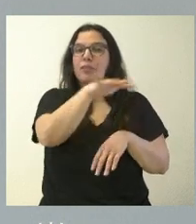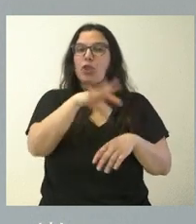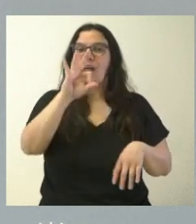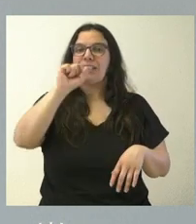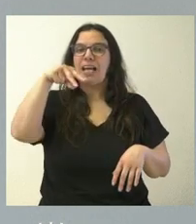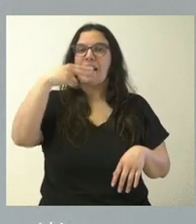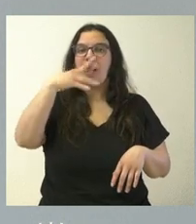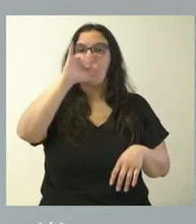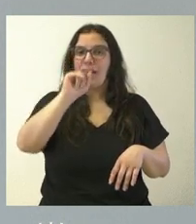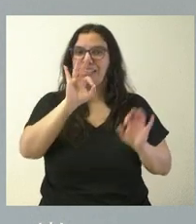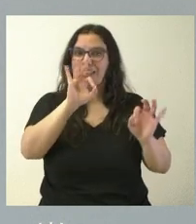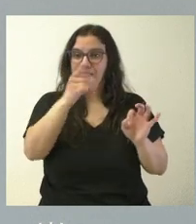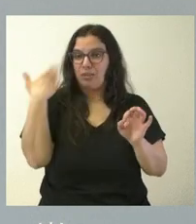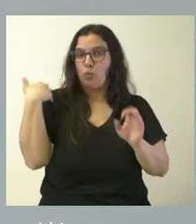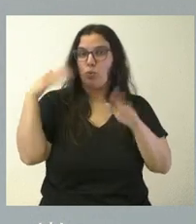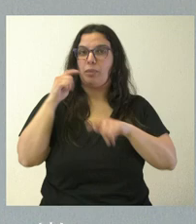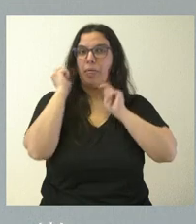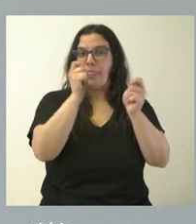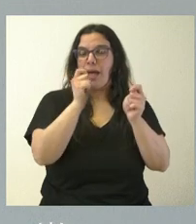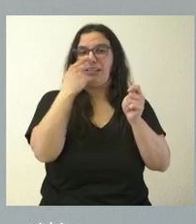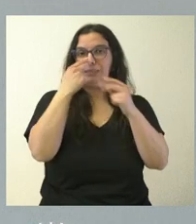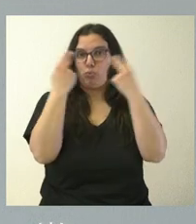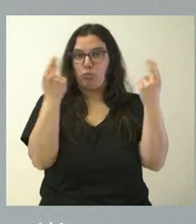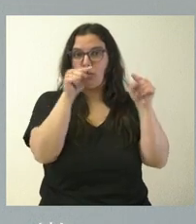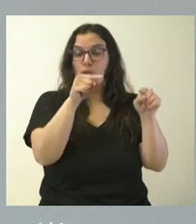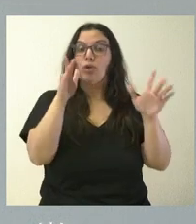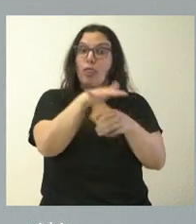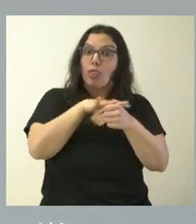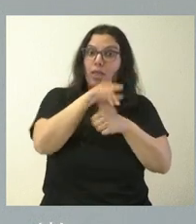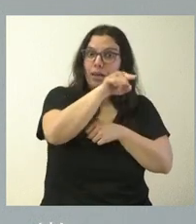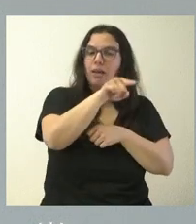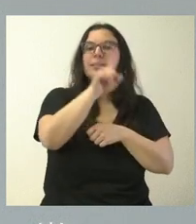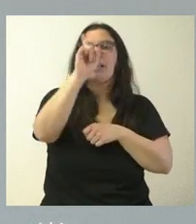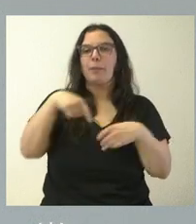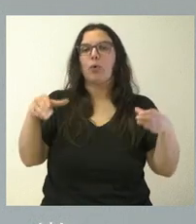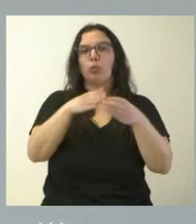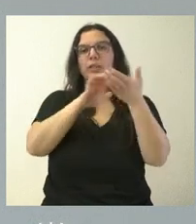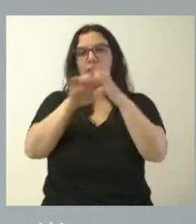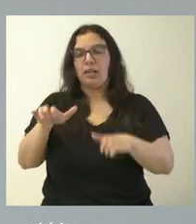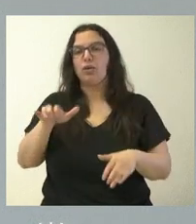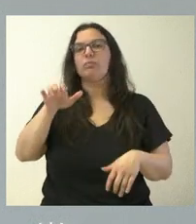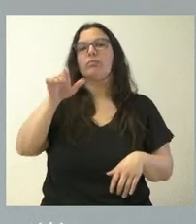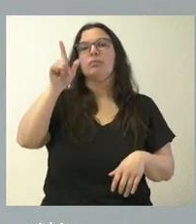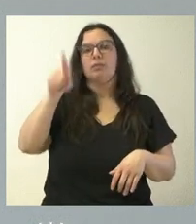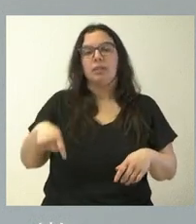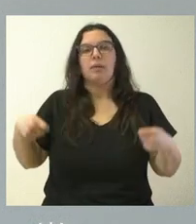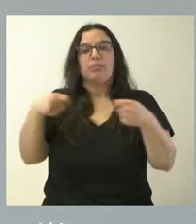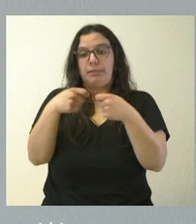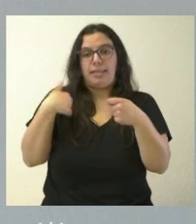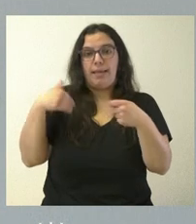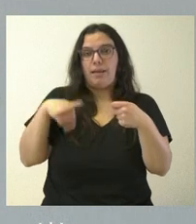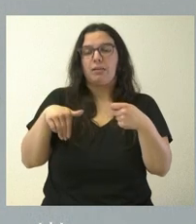última que se había incorporado, pues bien, para esta zona de Sanabria también la Junta de Castilla y León va a aplicar desde ya